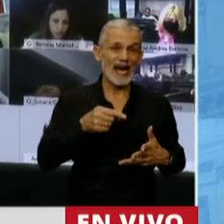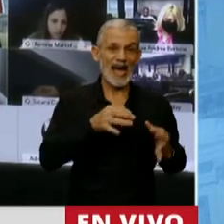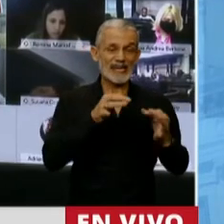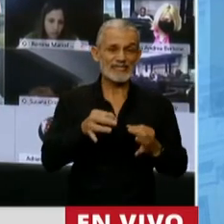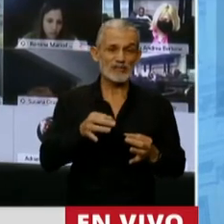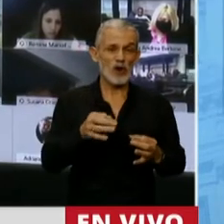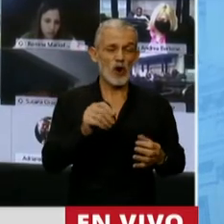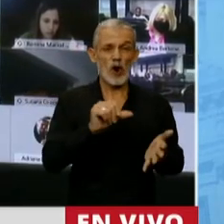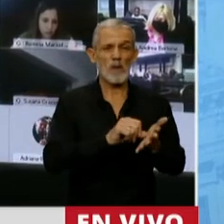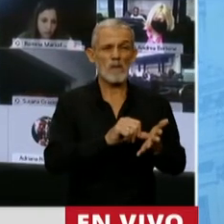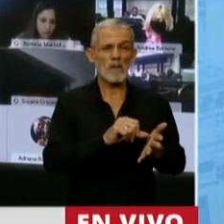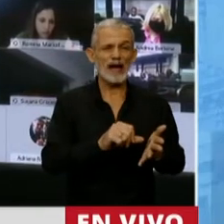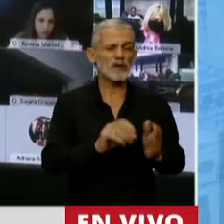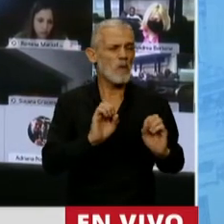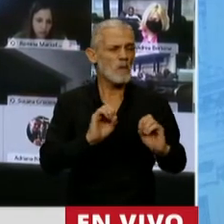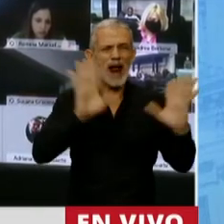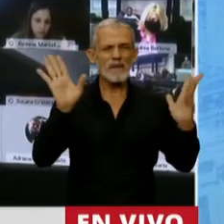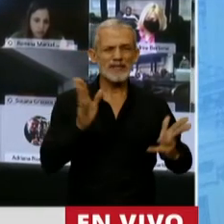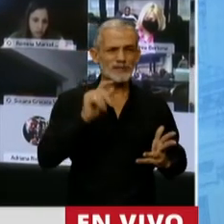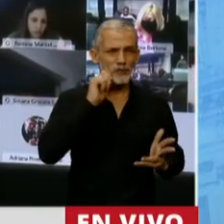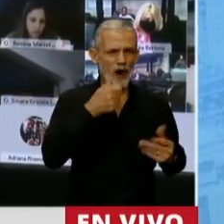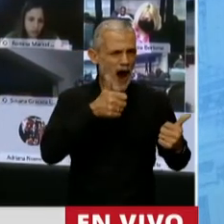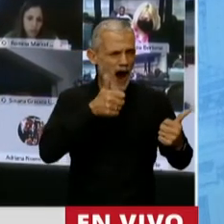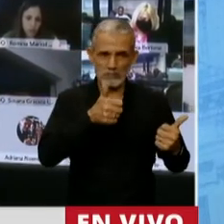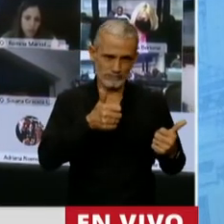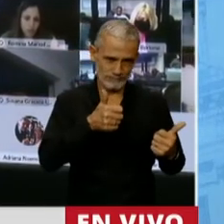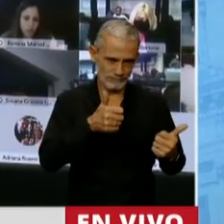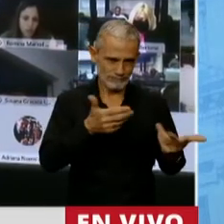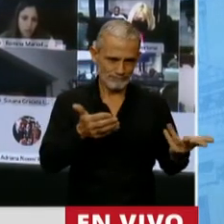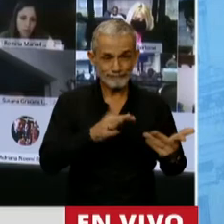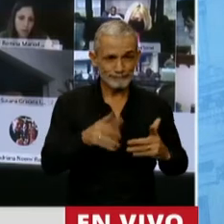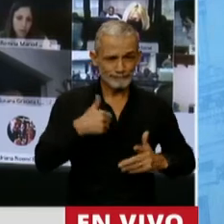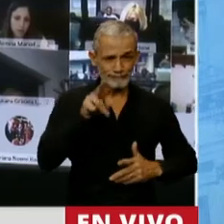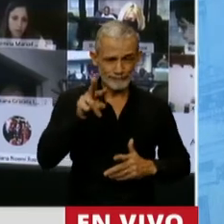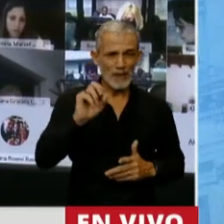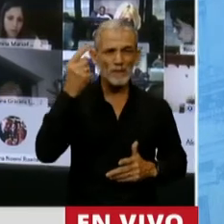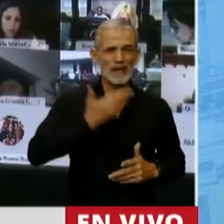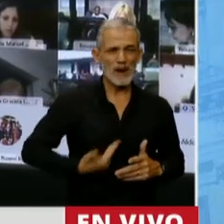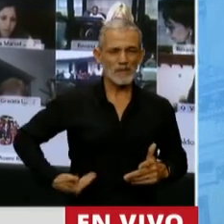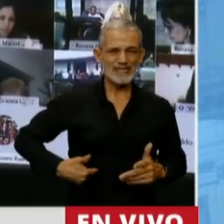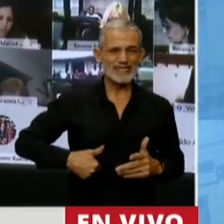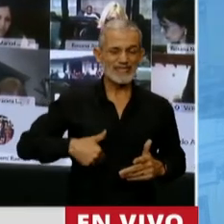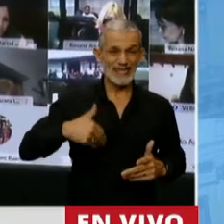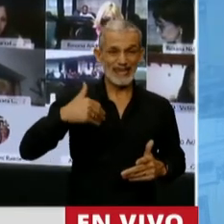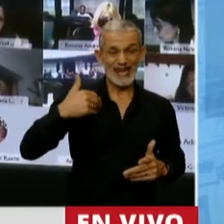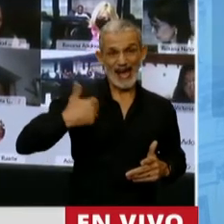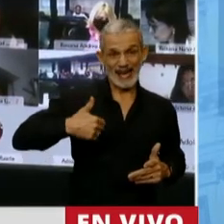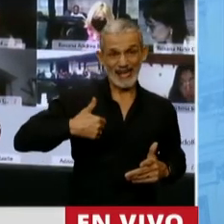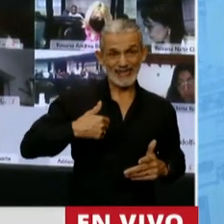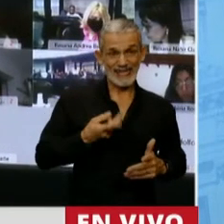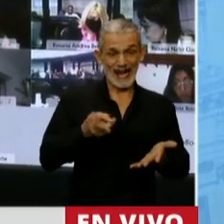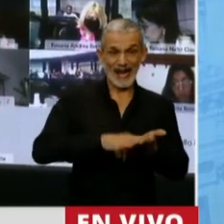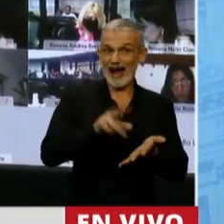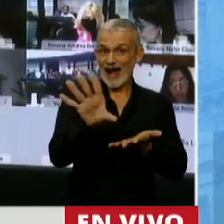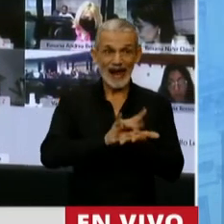el país de las maravillas. Y la verdad que cuando uno ve que el primer presidente constitucional que no es reelecto en